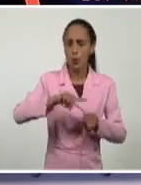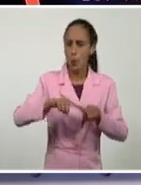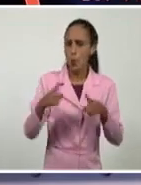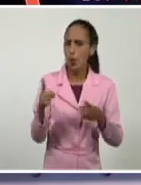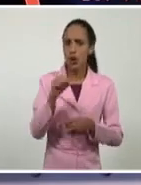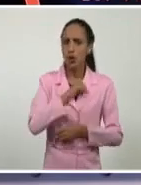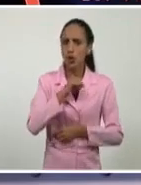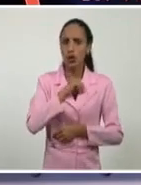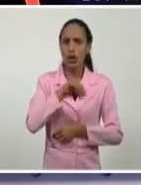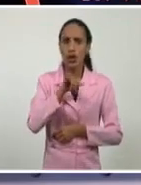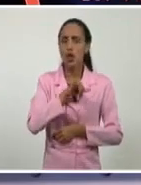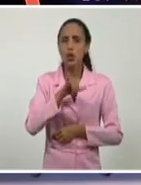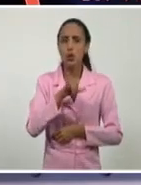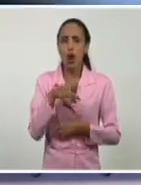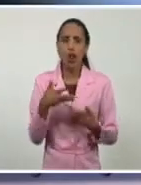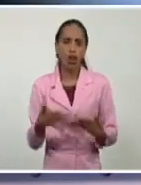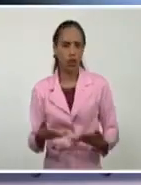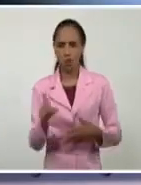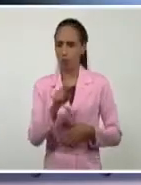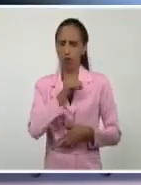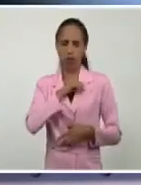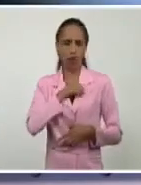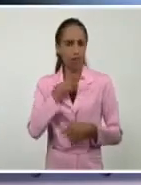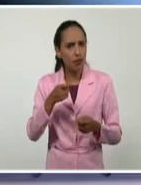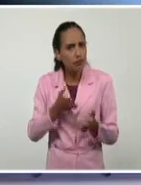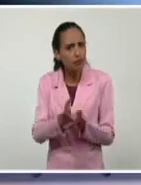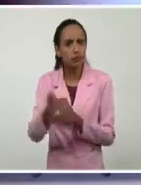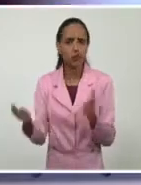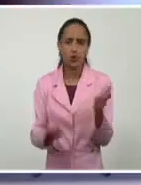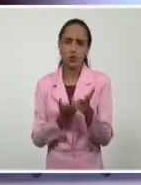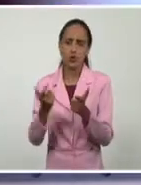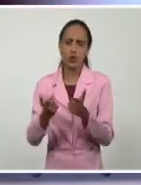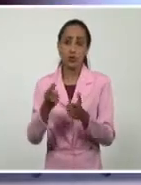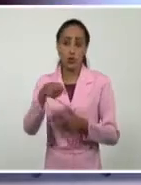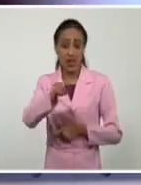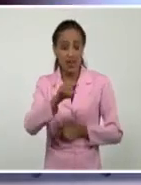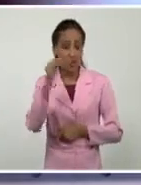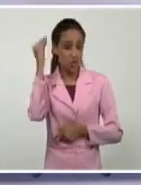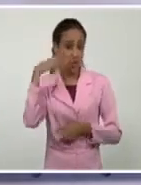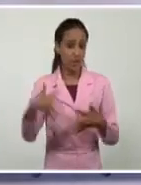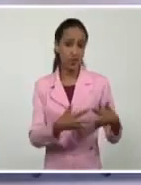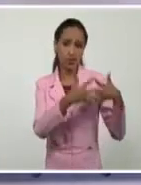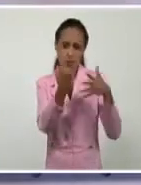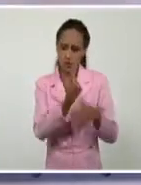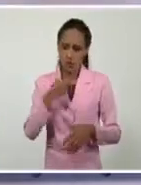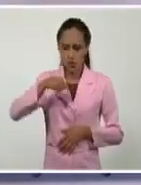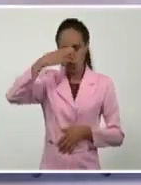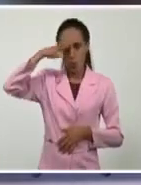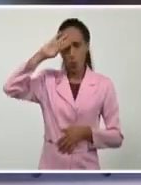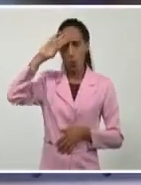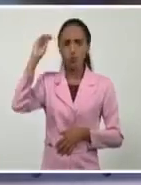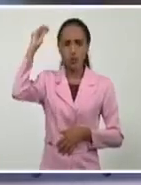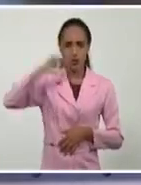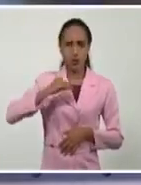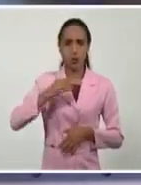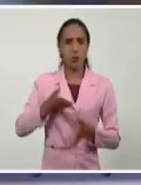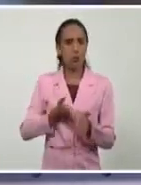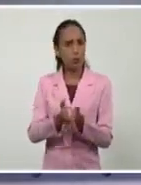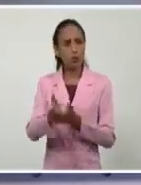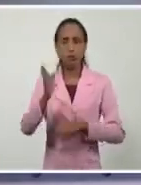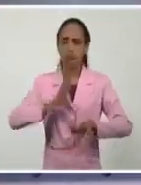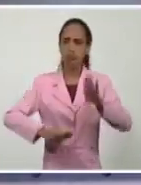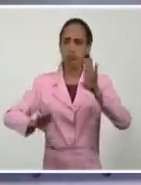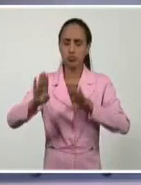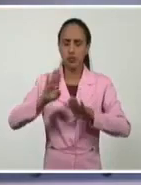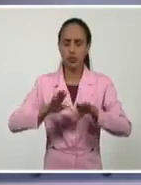ponerse de rodillas y no lo hará. Eso lo saben ellos y lo sabemos nosotros, a los que más nos cuesta.